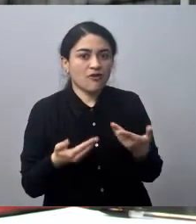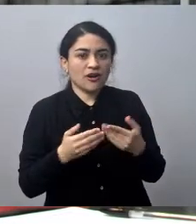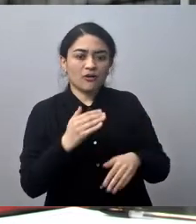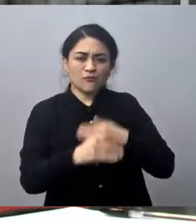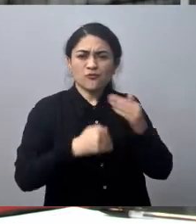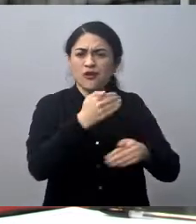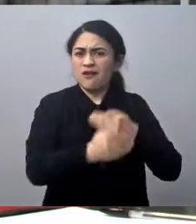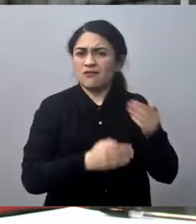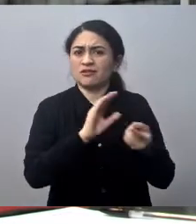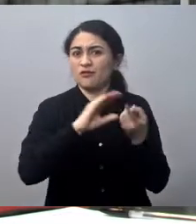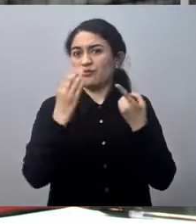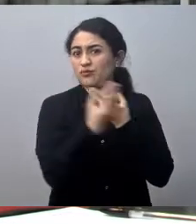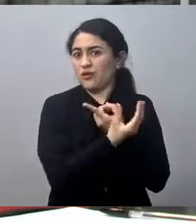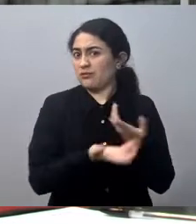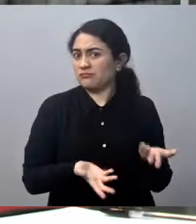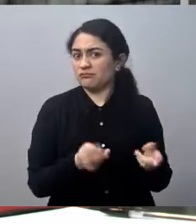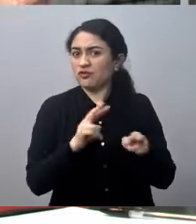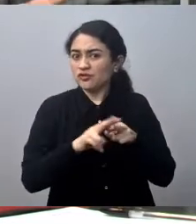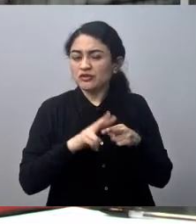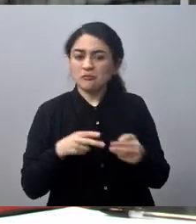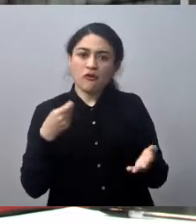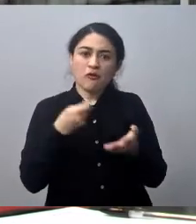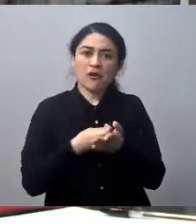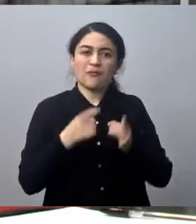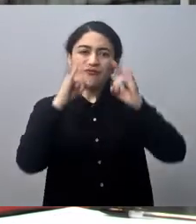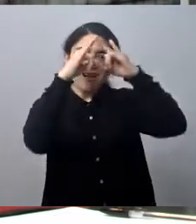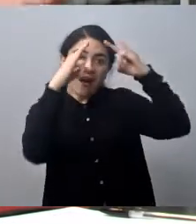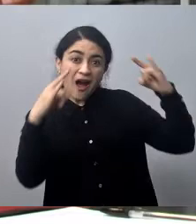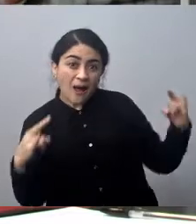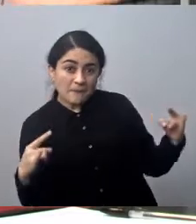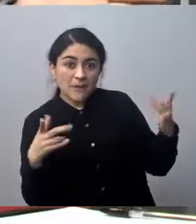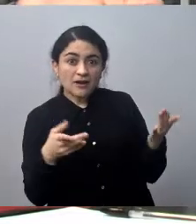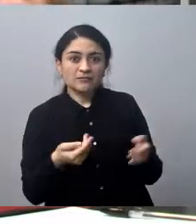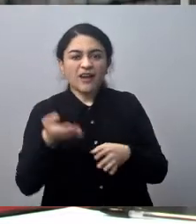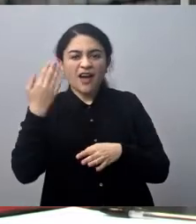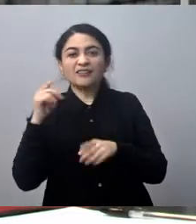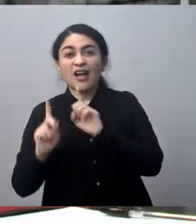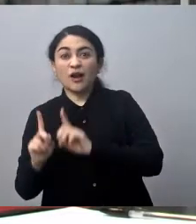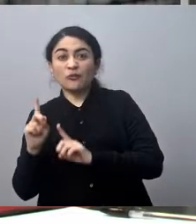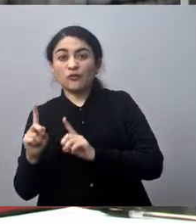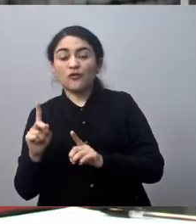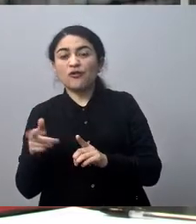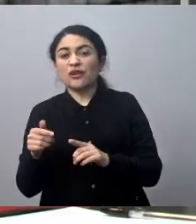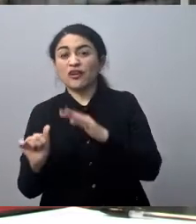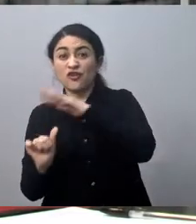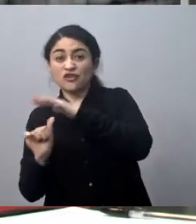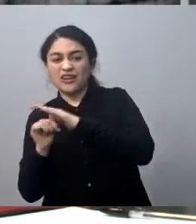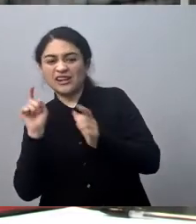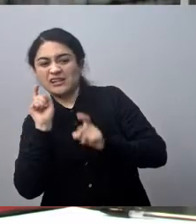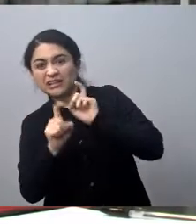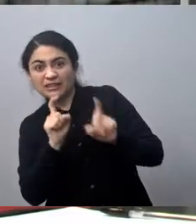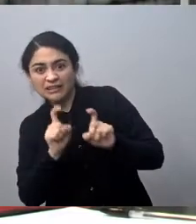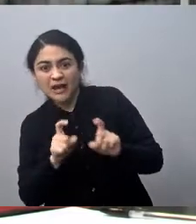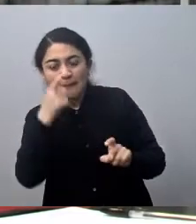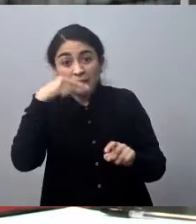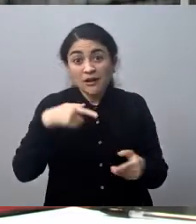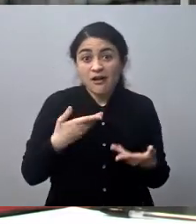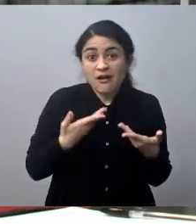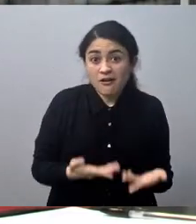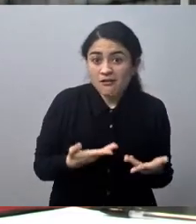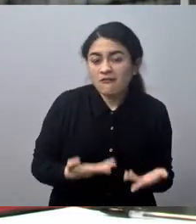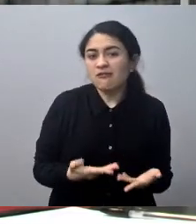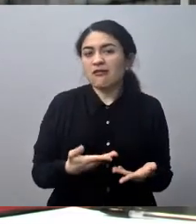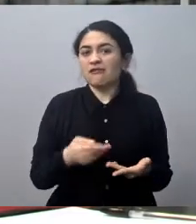cultural. Nosotros creamos una avanzada, compramos una carpa que fue discutida en su momento por algunos concejales, pero hoy día nos hemos dado